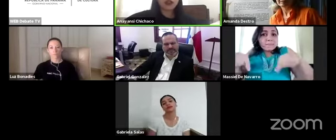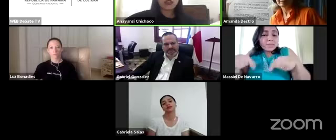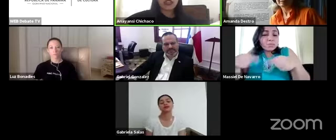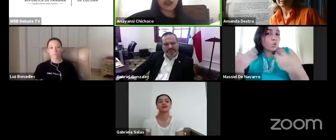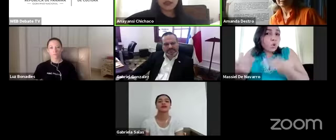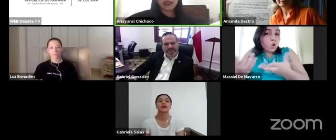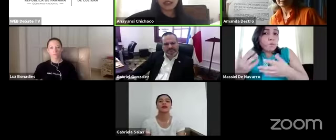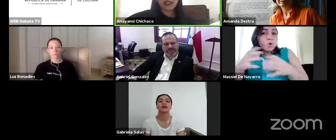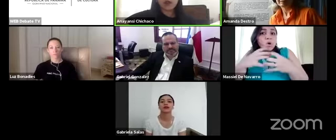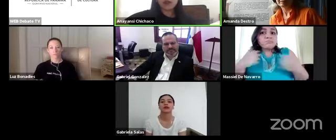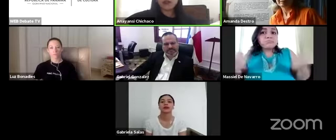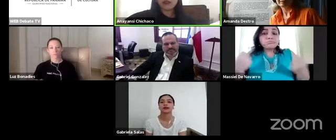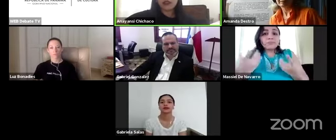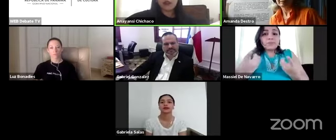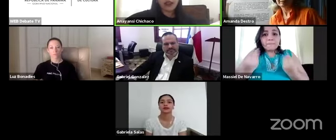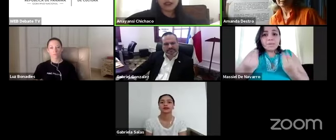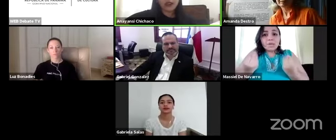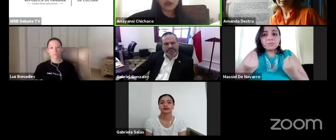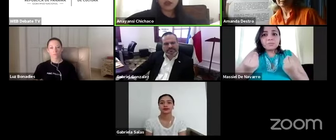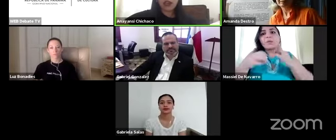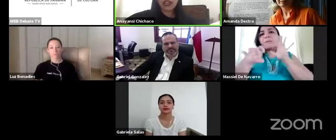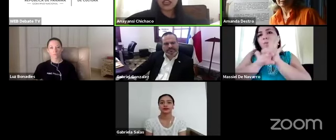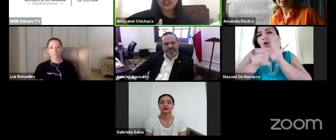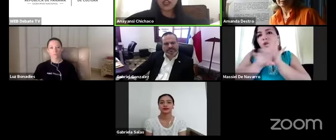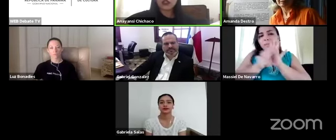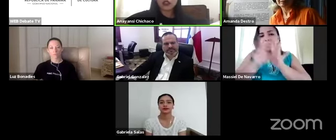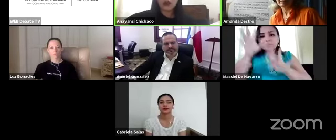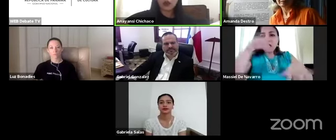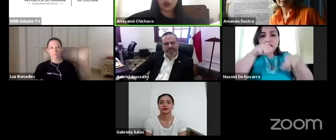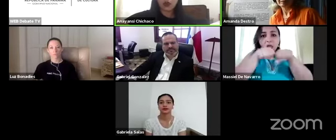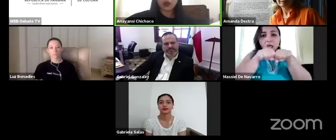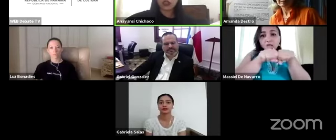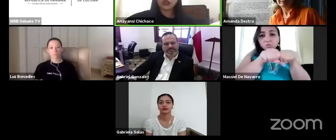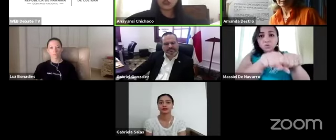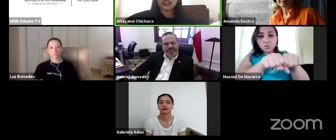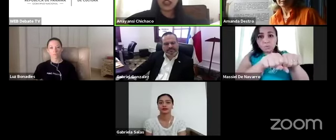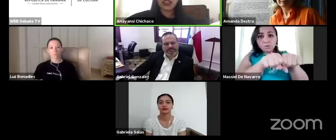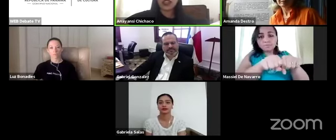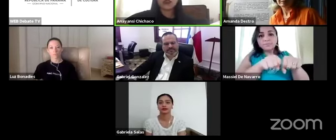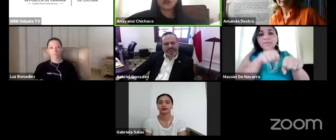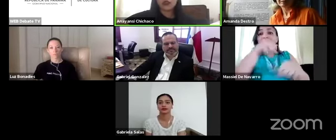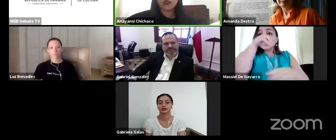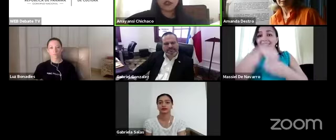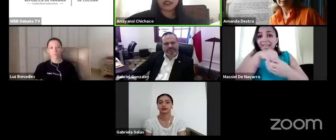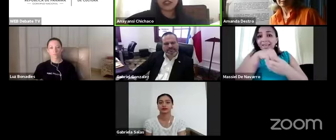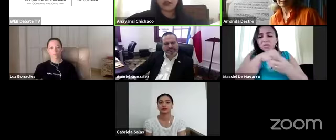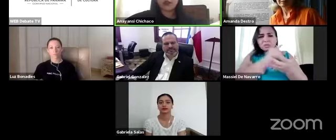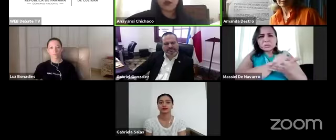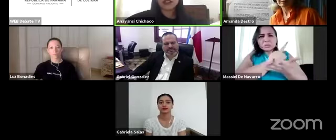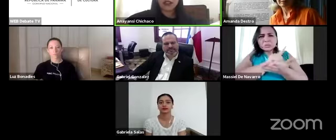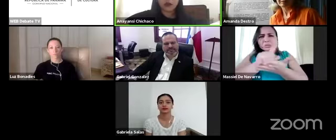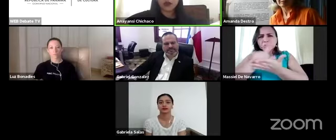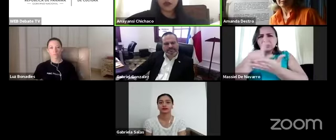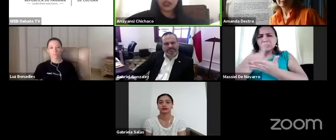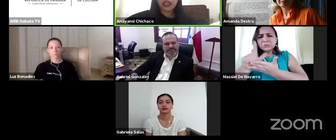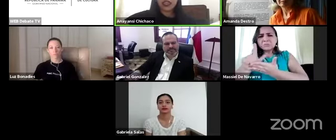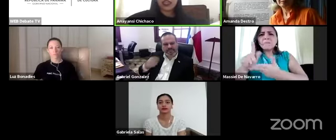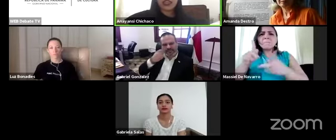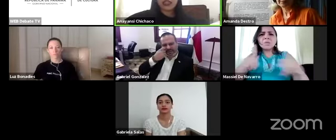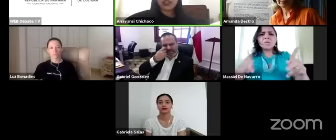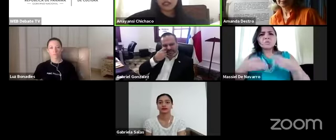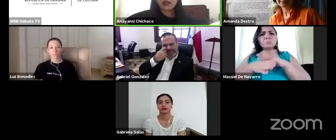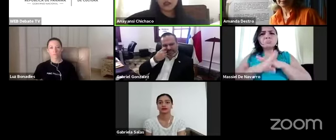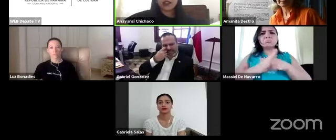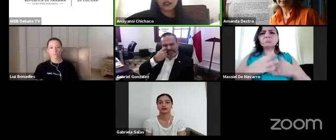supermercados a pesar de que es un servicio básico han generado ciertos protocolos en donde ya el consumidor se siente un poco más seguro